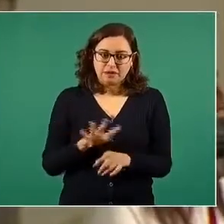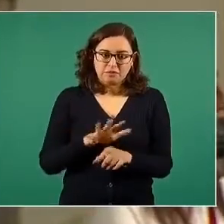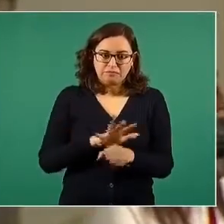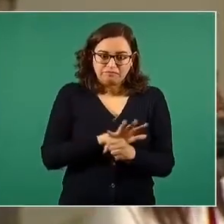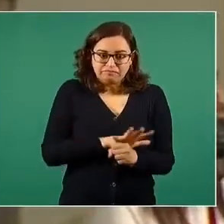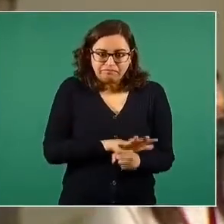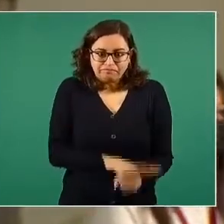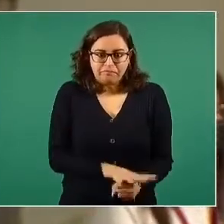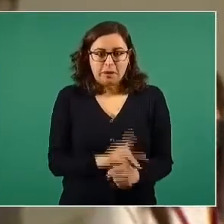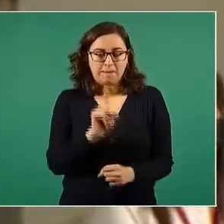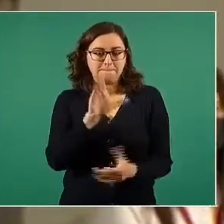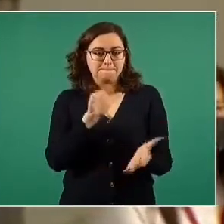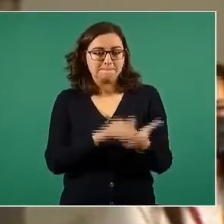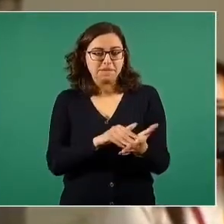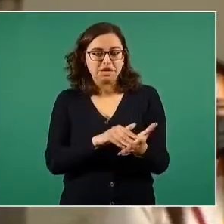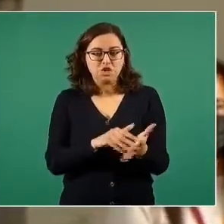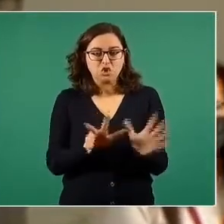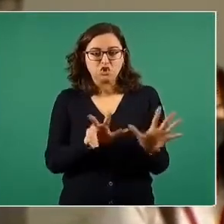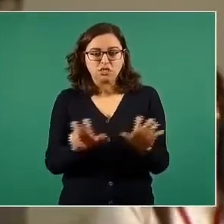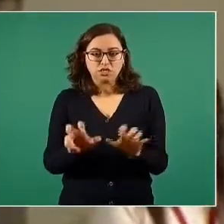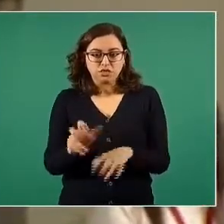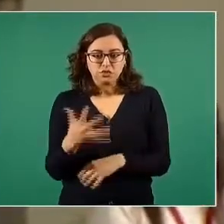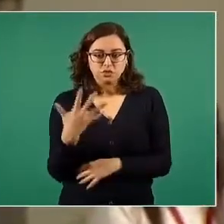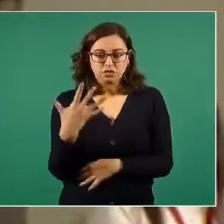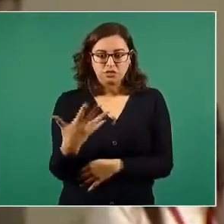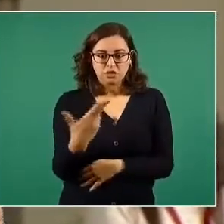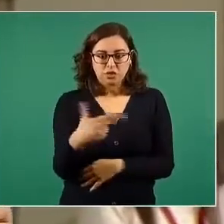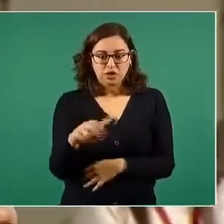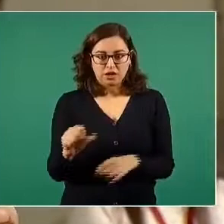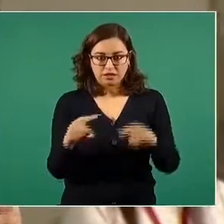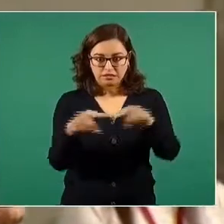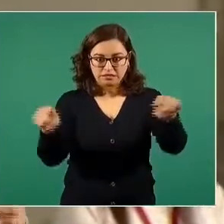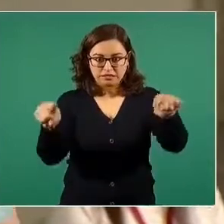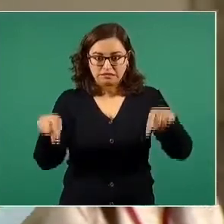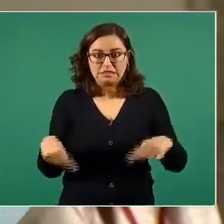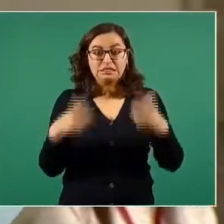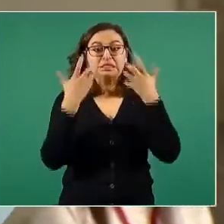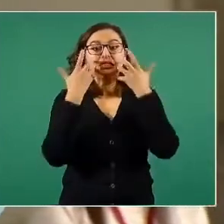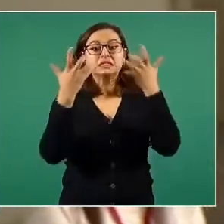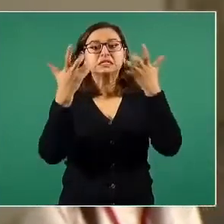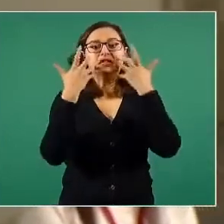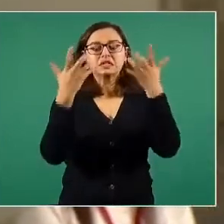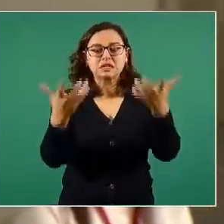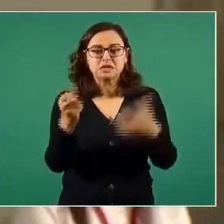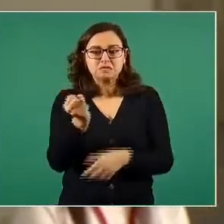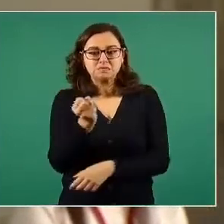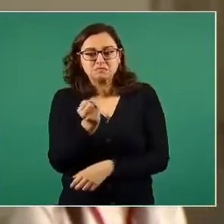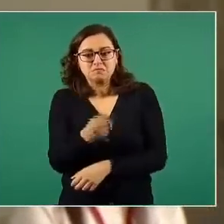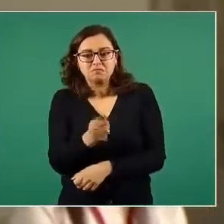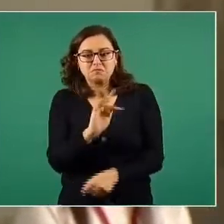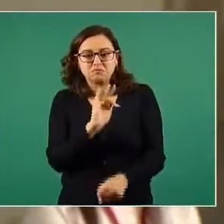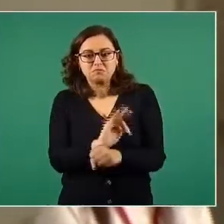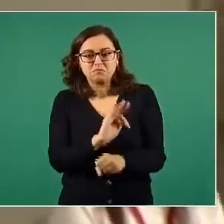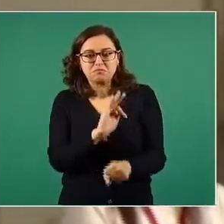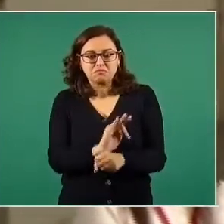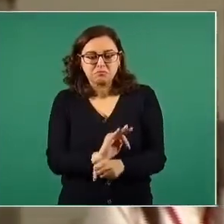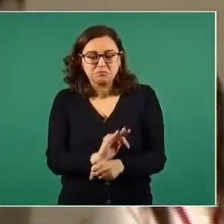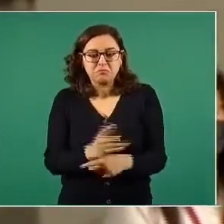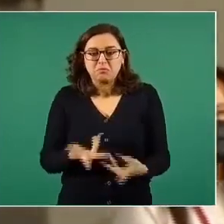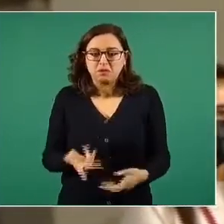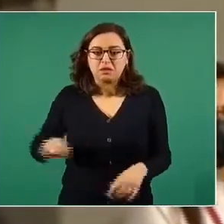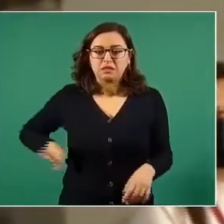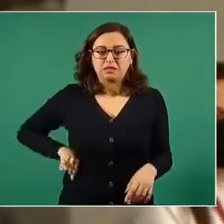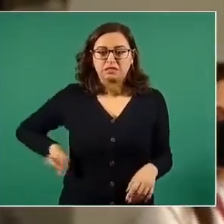de mil ochocientas cinco hectáreas, que son las codiciadas, que son las privilegiadas, que son las que interesan